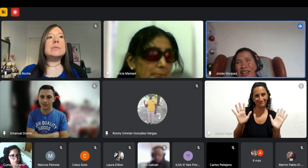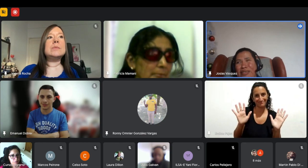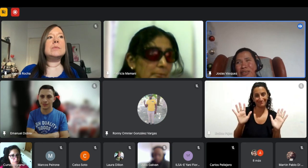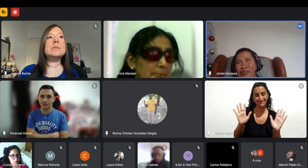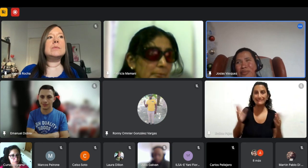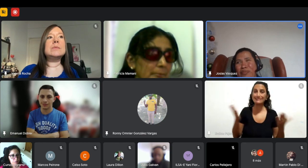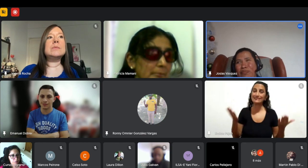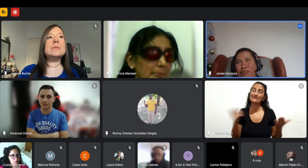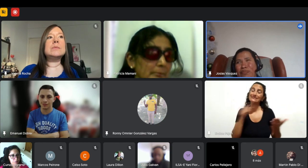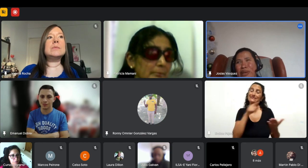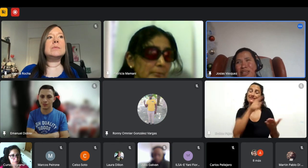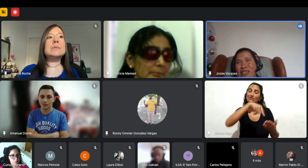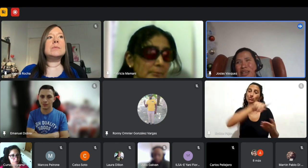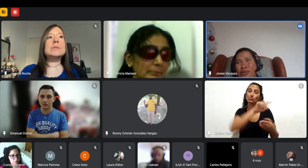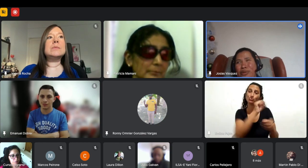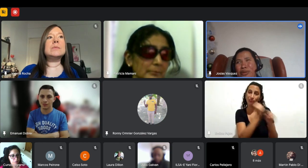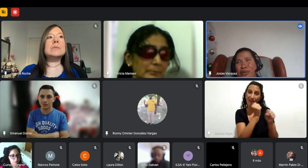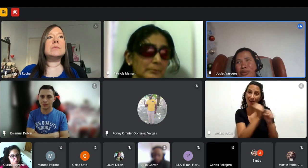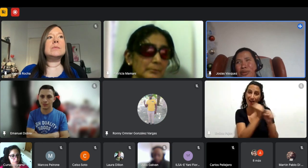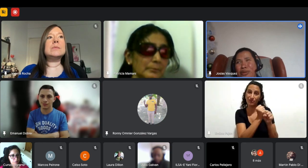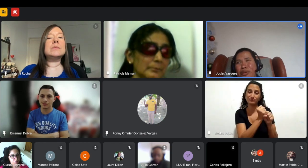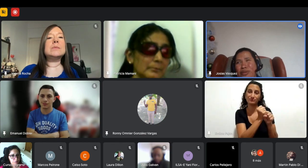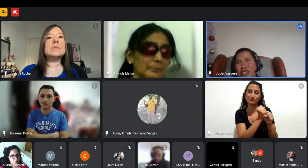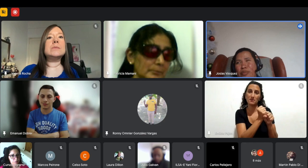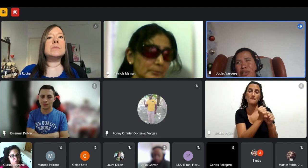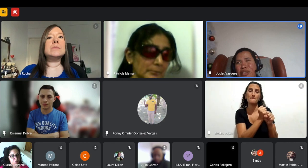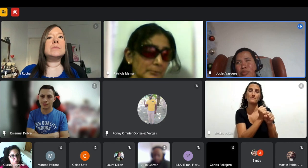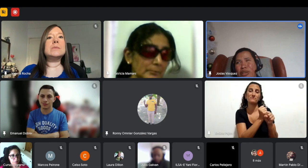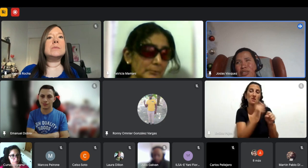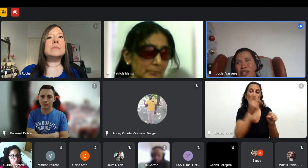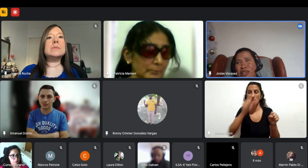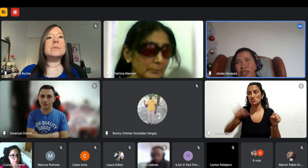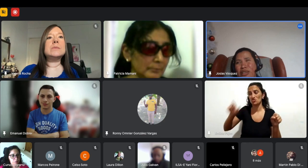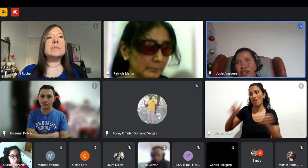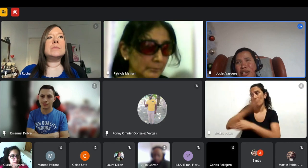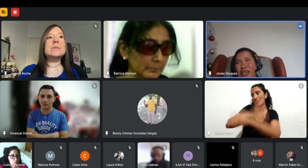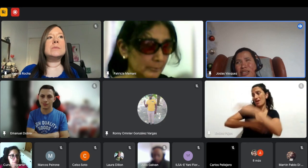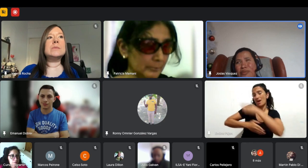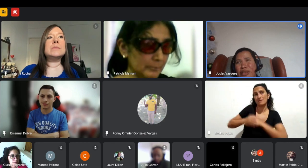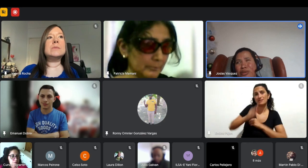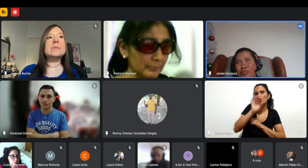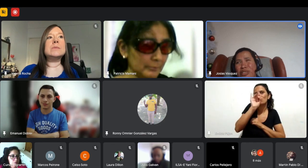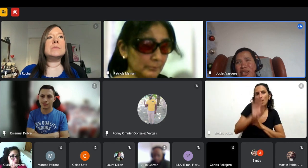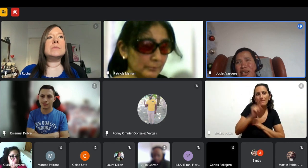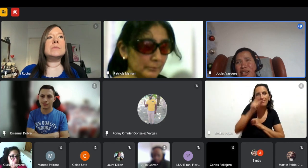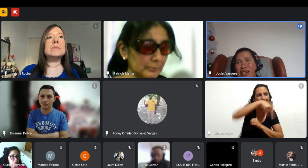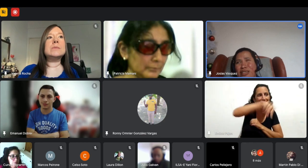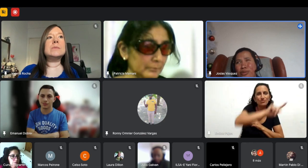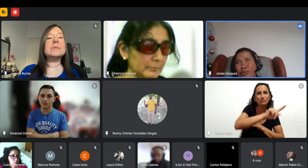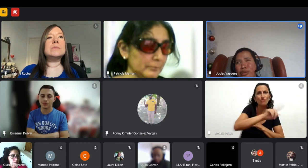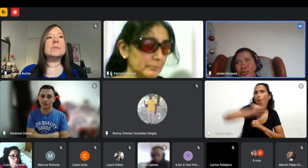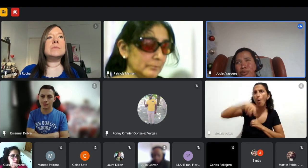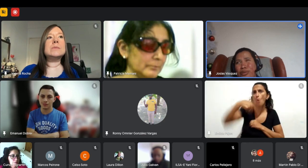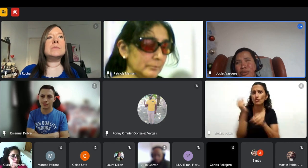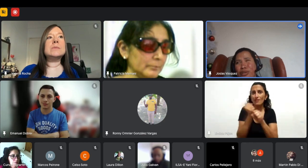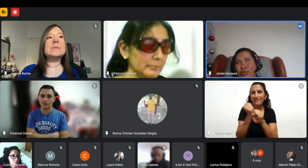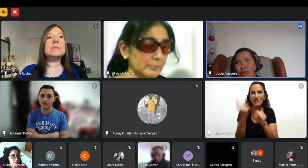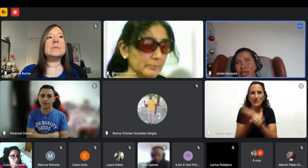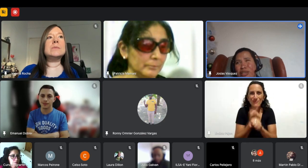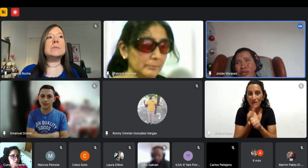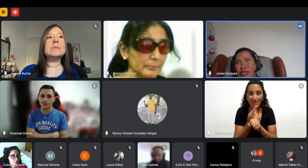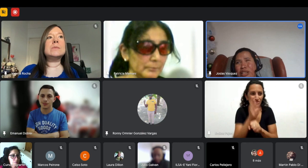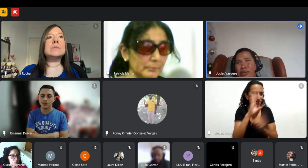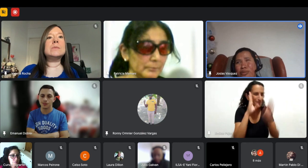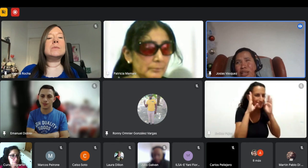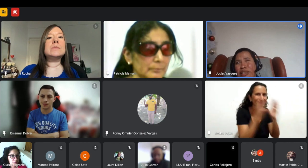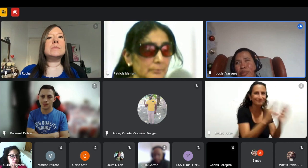que han pensado que una persona con discapacidad puede hacer y que se ha vendido con esta idea de que solo eso es lo